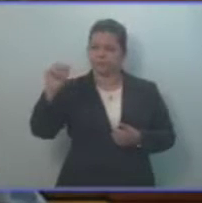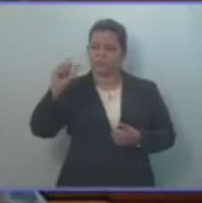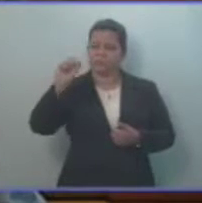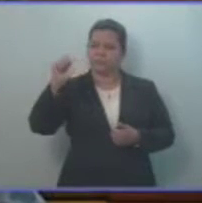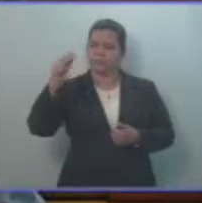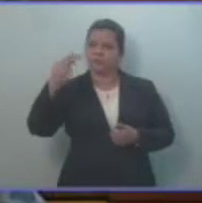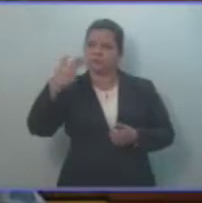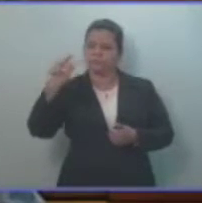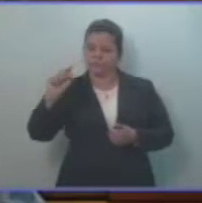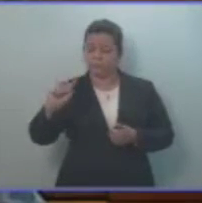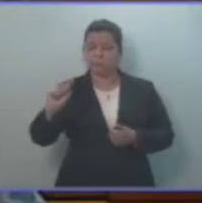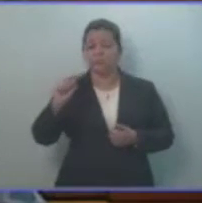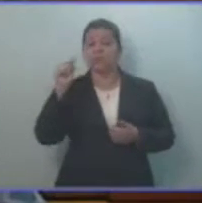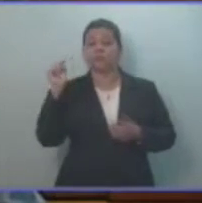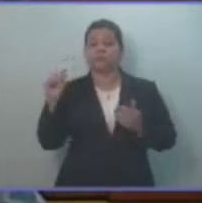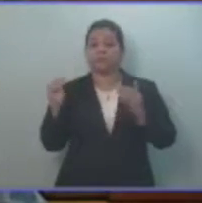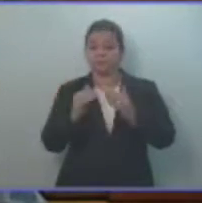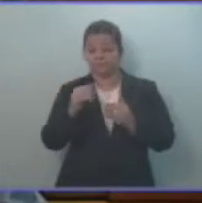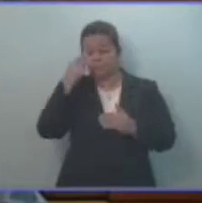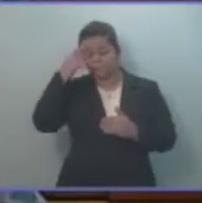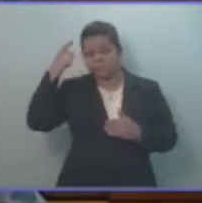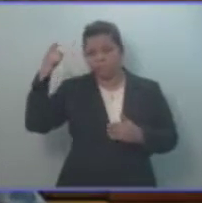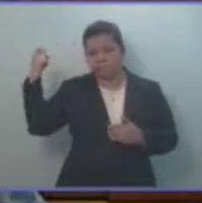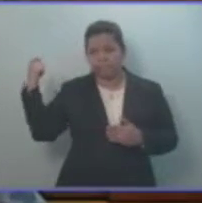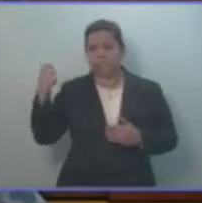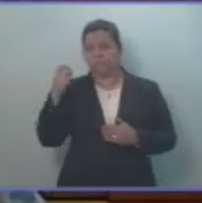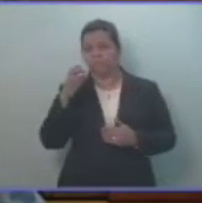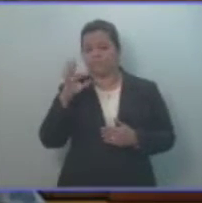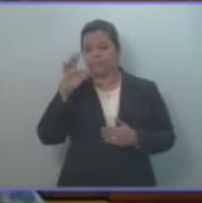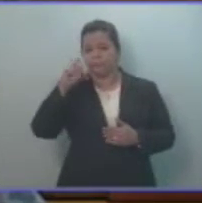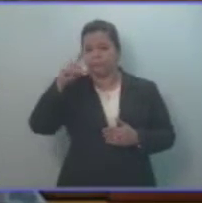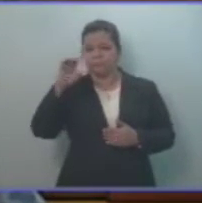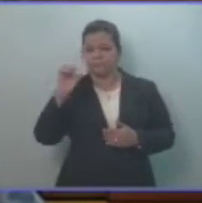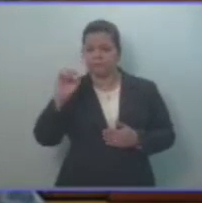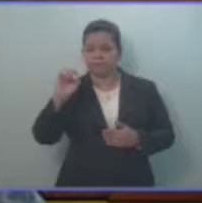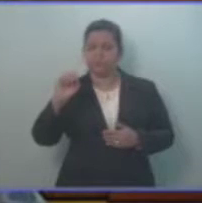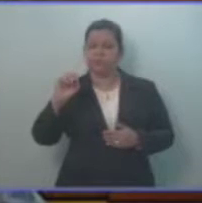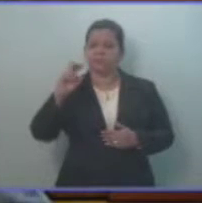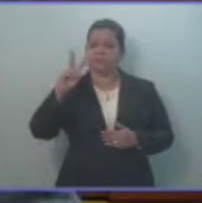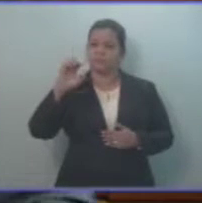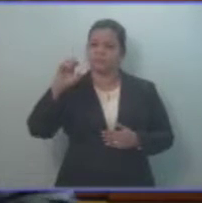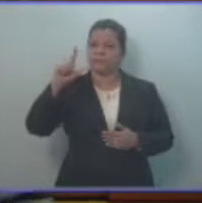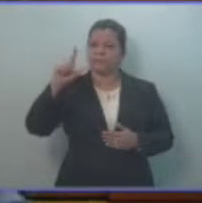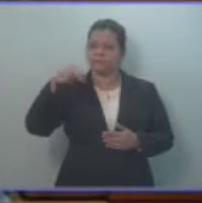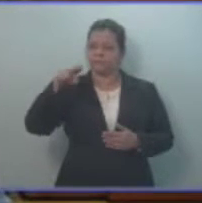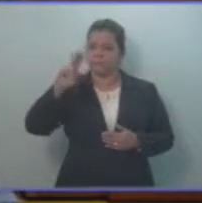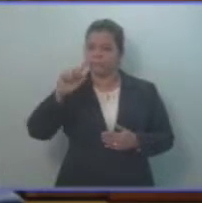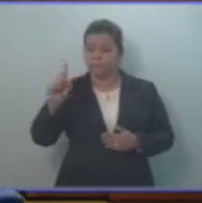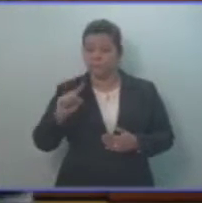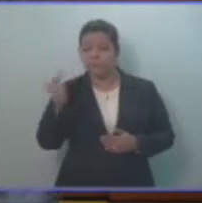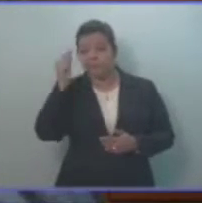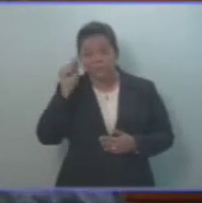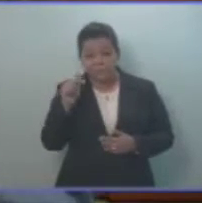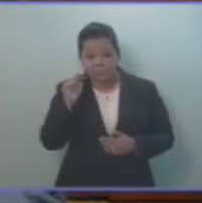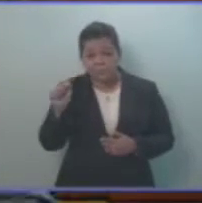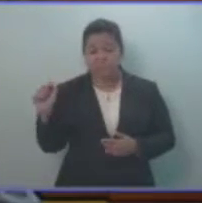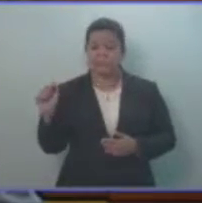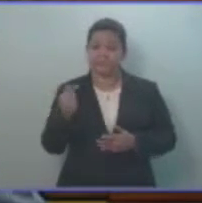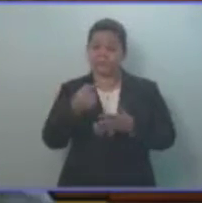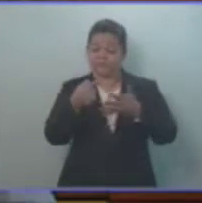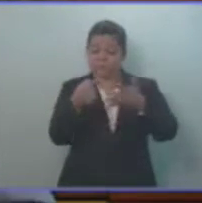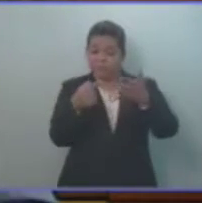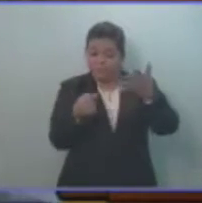nuestra muy recordada Febe Elizabeth Velázquez. Por ello, señor Presidente y